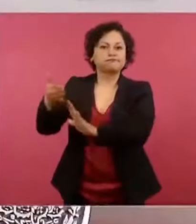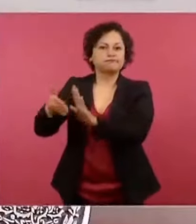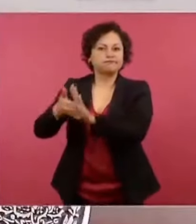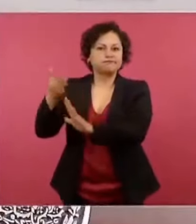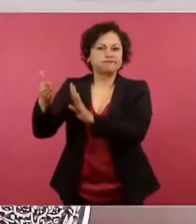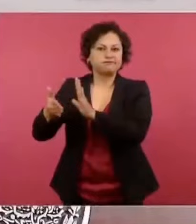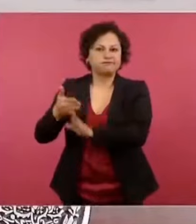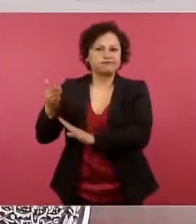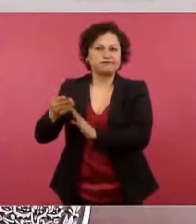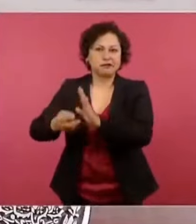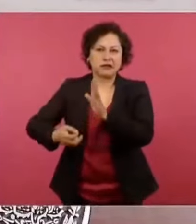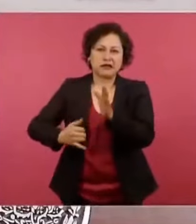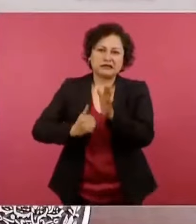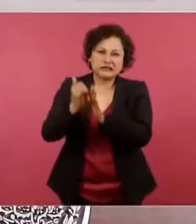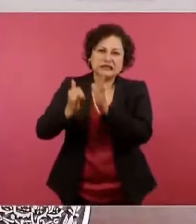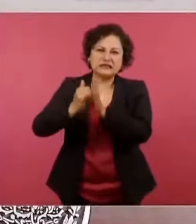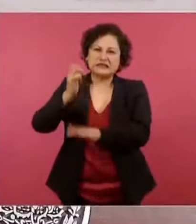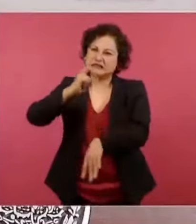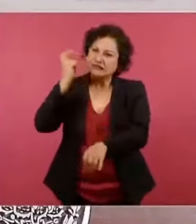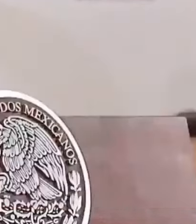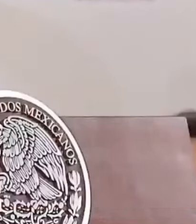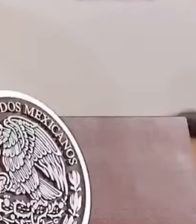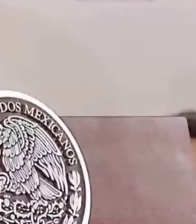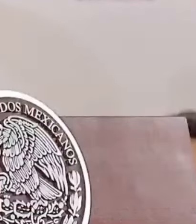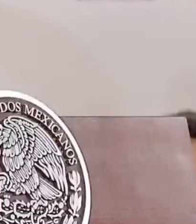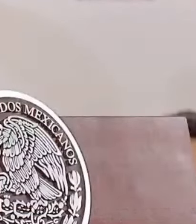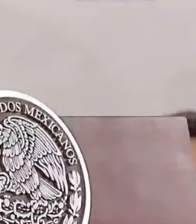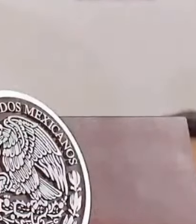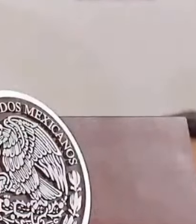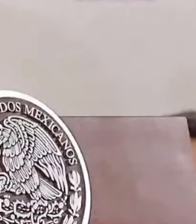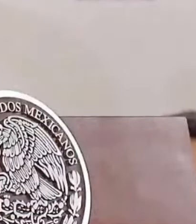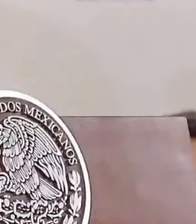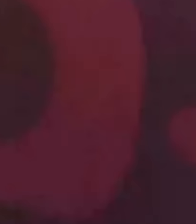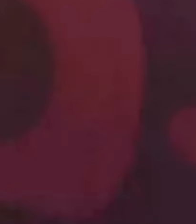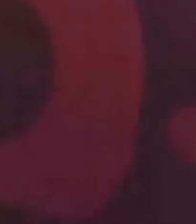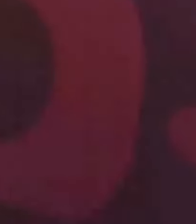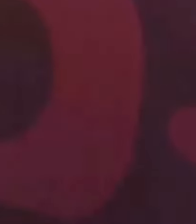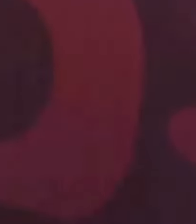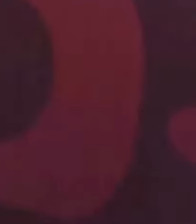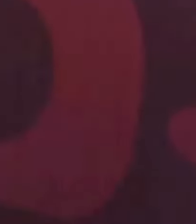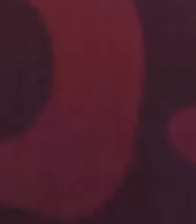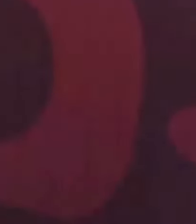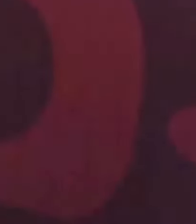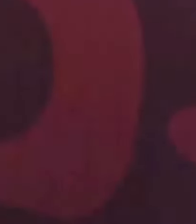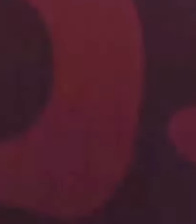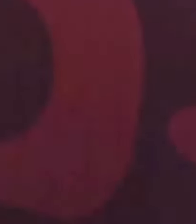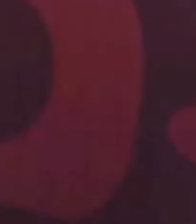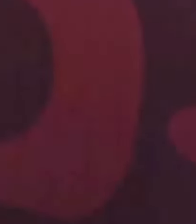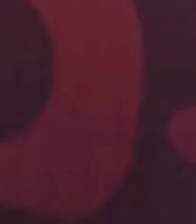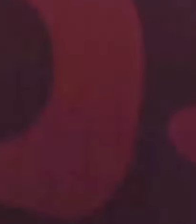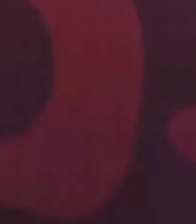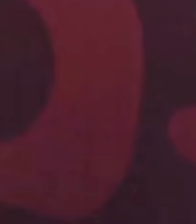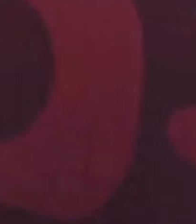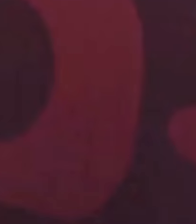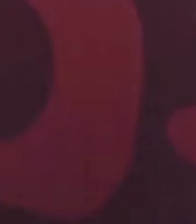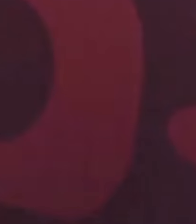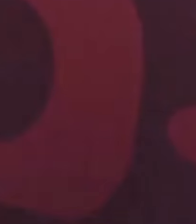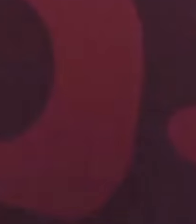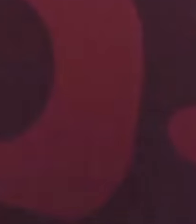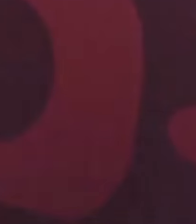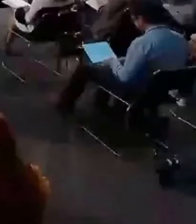concreto, porque es suelo firme. Ahí no hay problema de estos